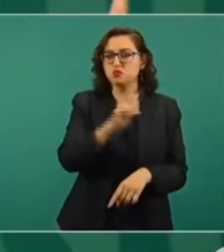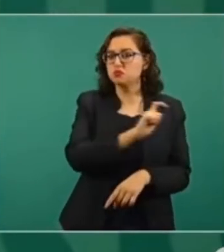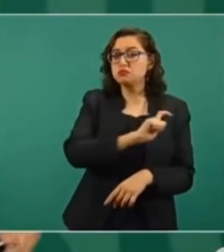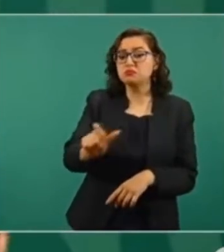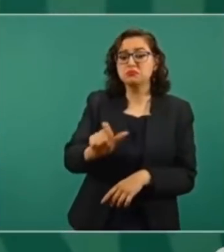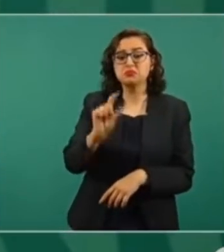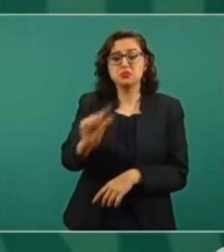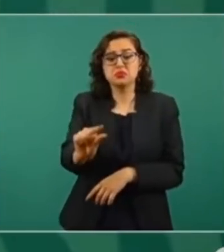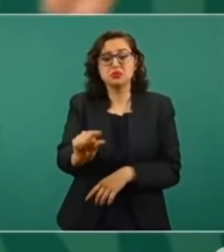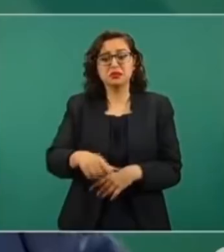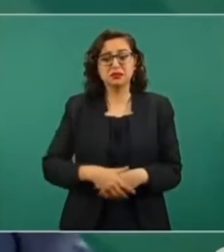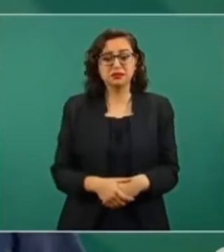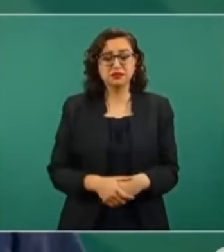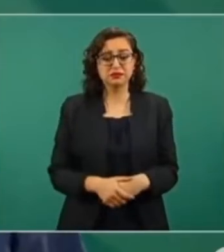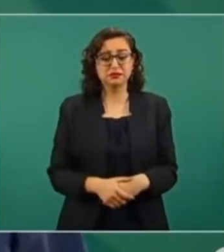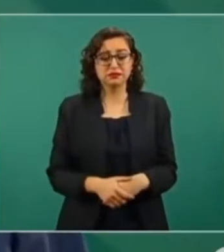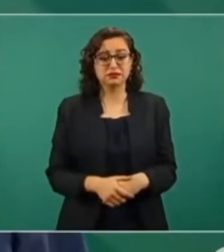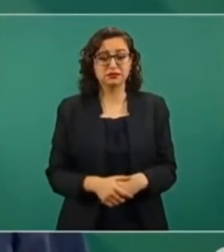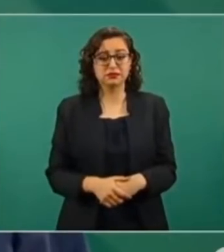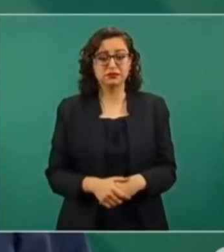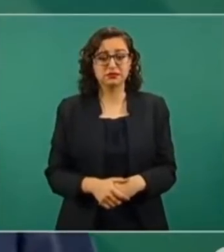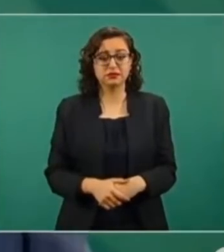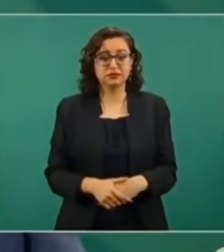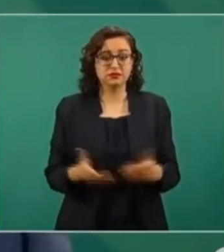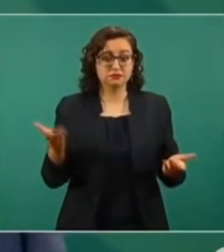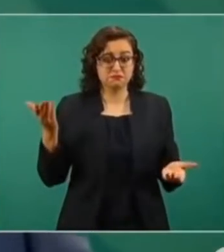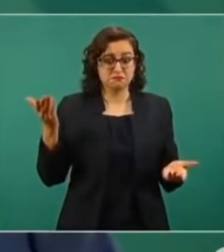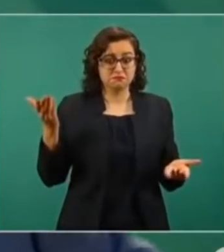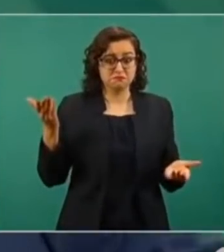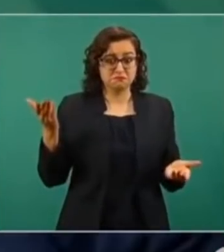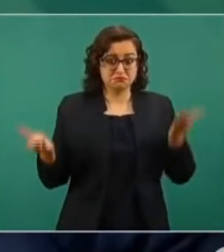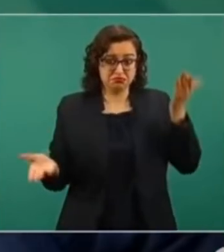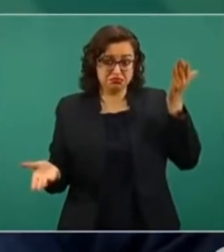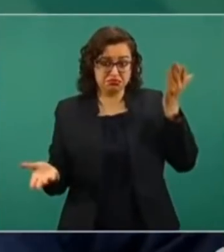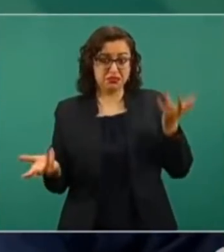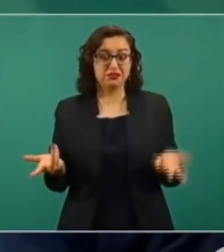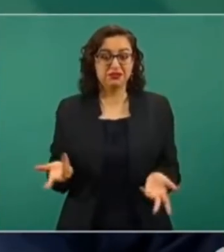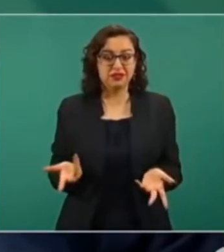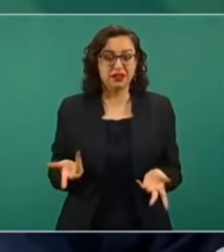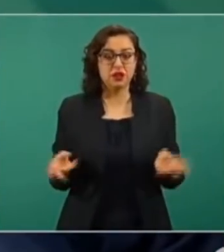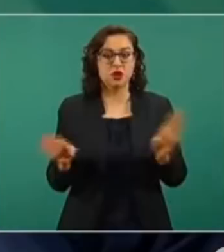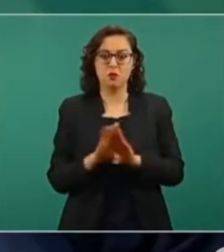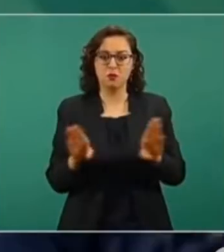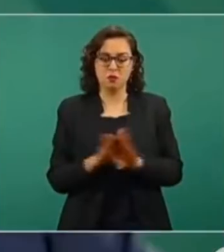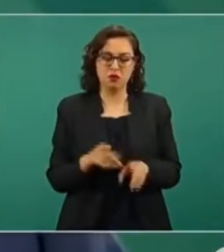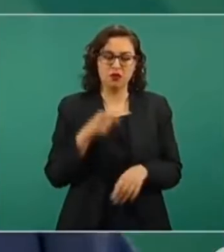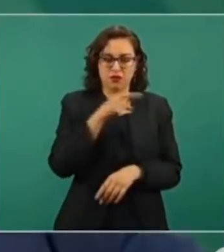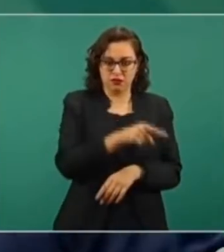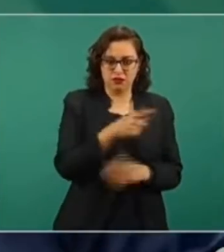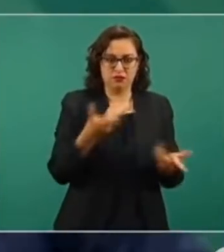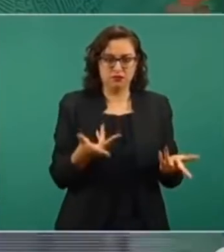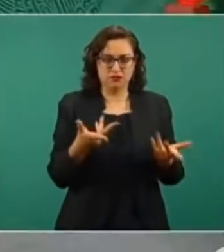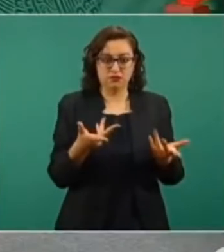comerciales y económicas. Claro, estoy hablando de las grandes cadenas, de